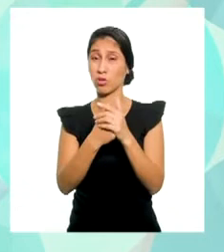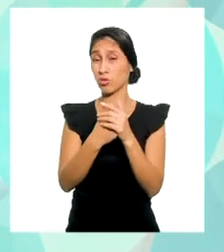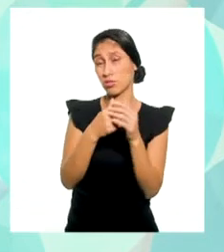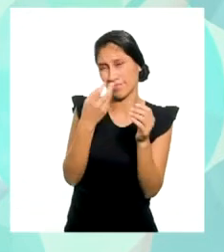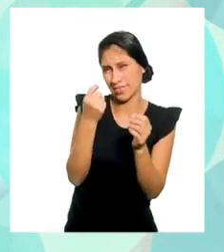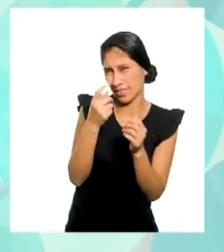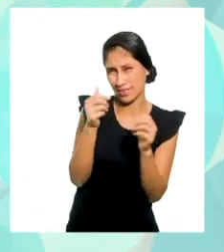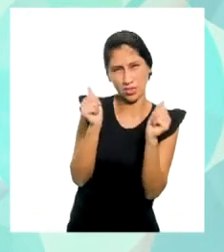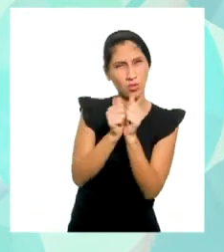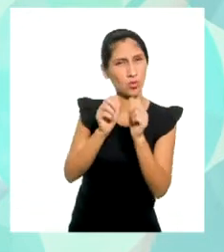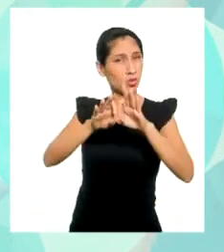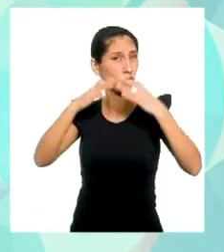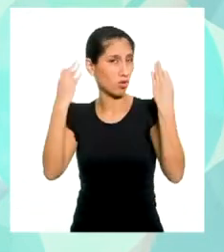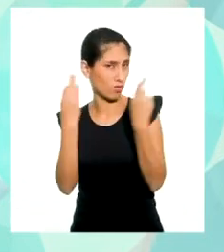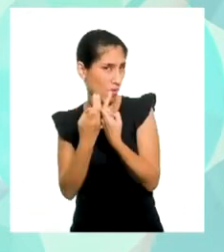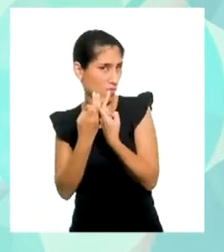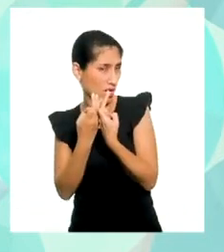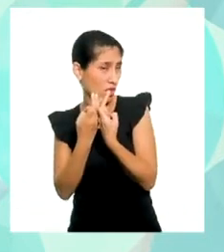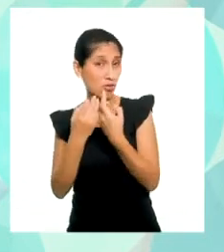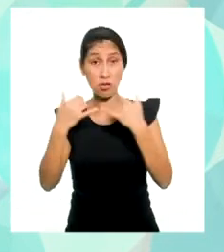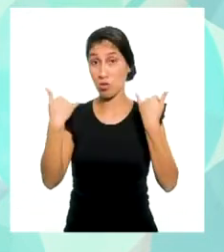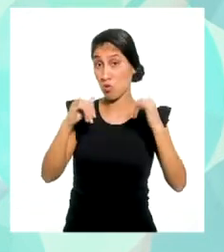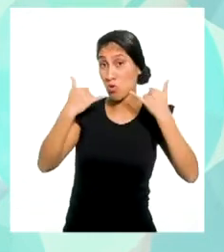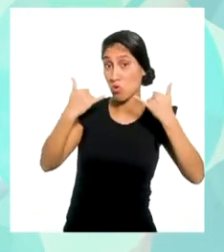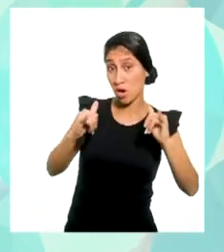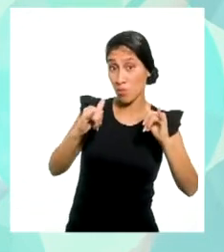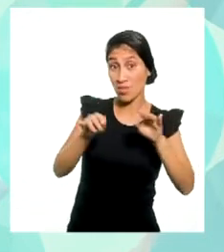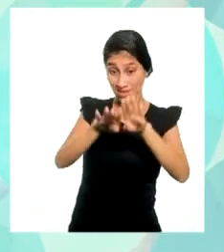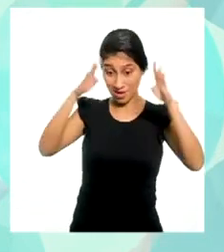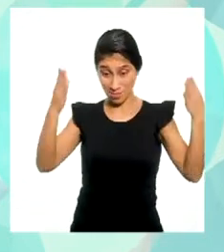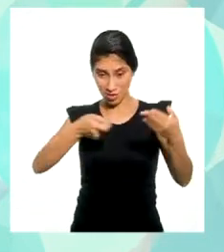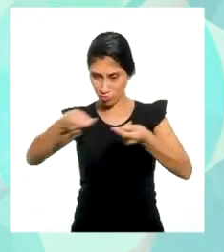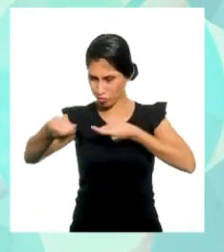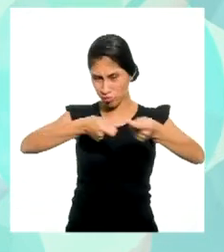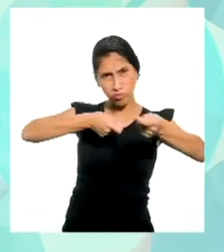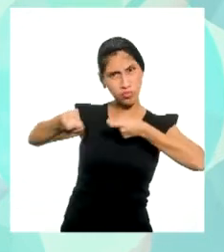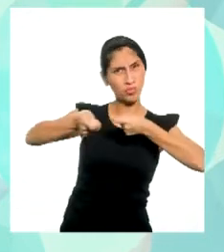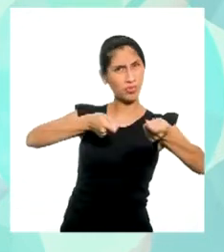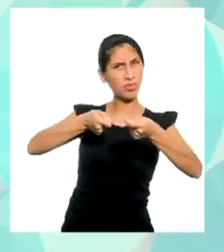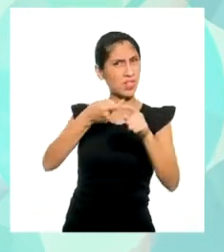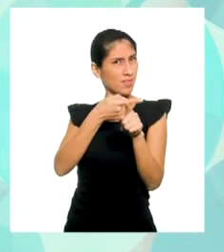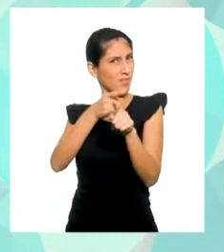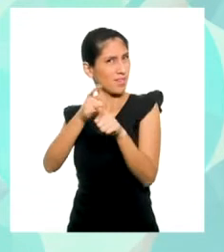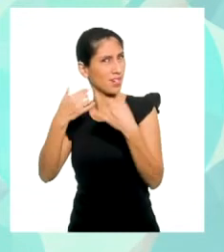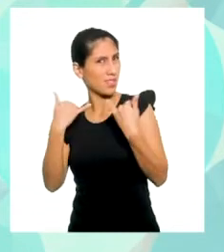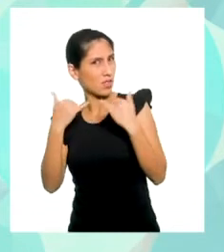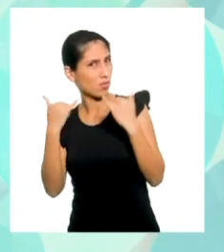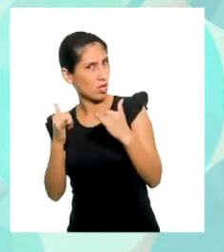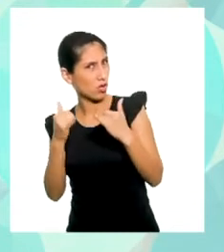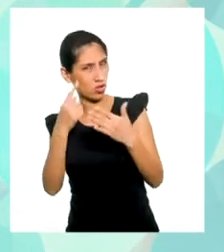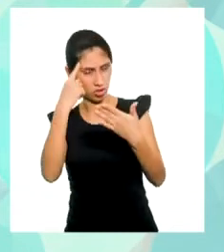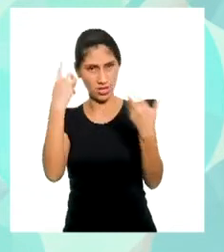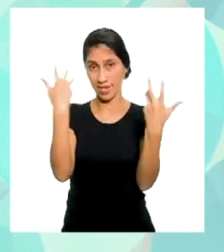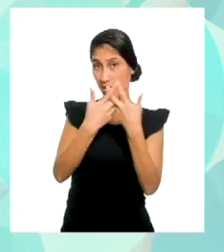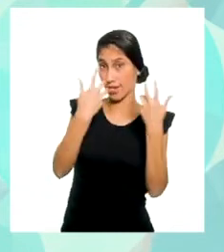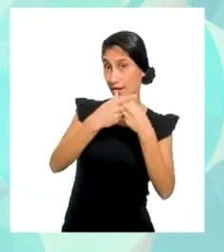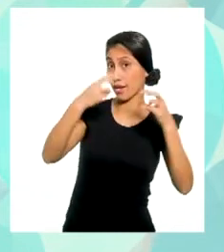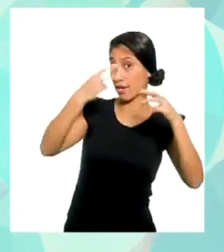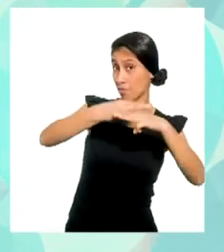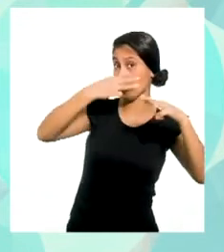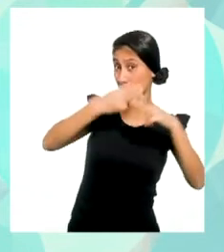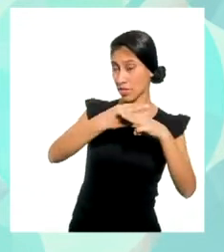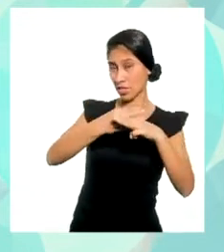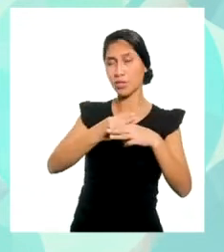familias, realizamos juegos de mesa y diferentes juegos en donde tenemos presentes los cálculos matemáticos.